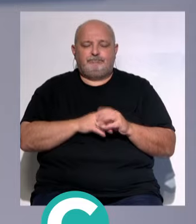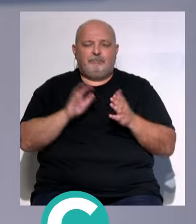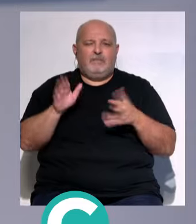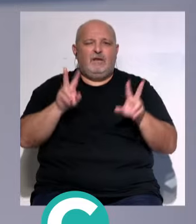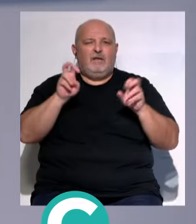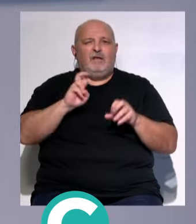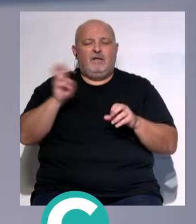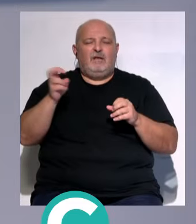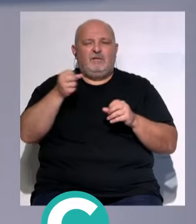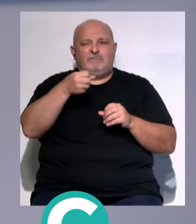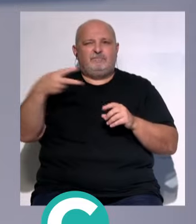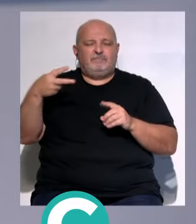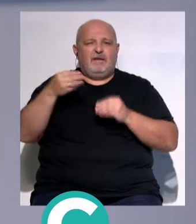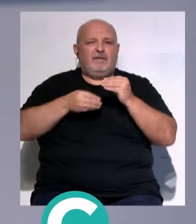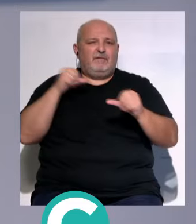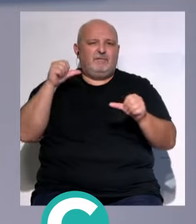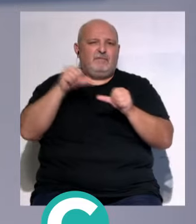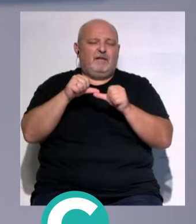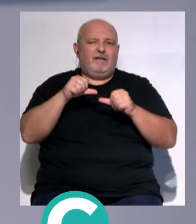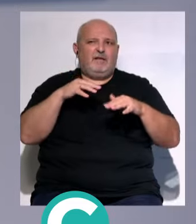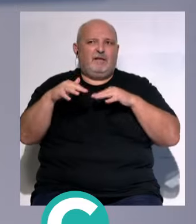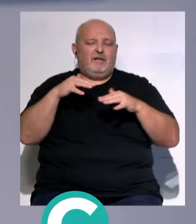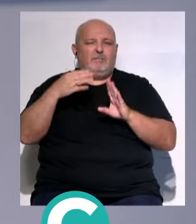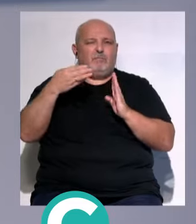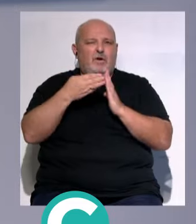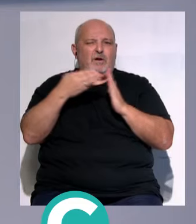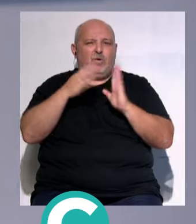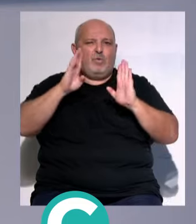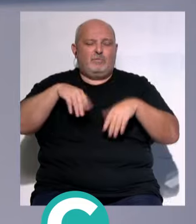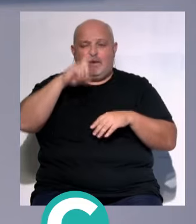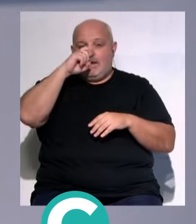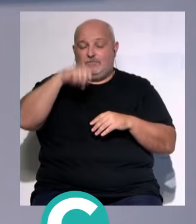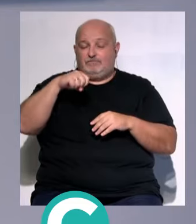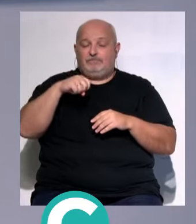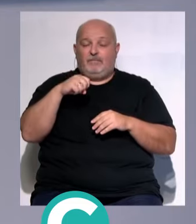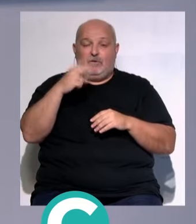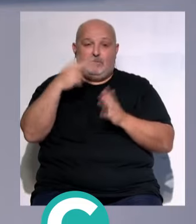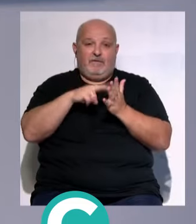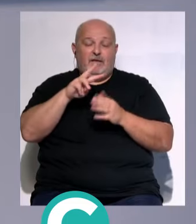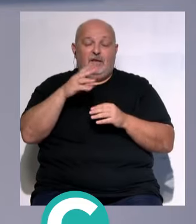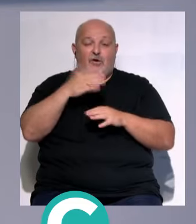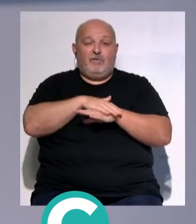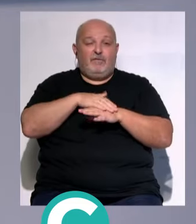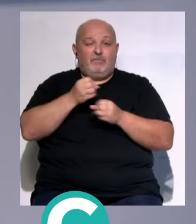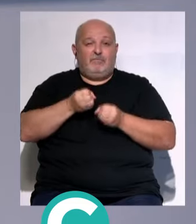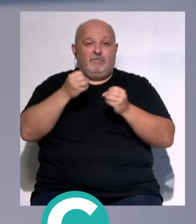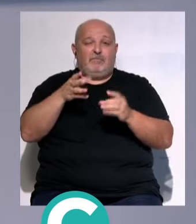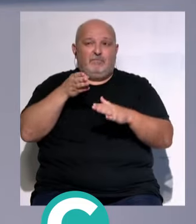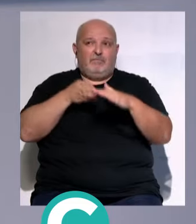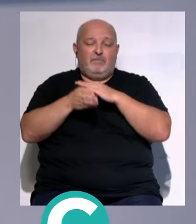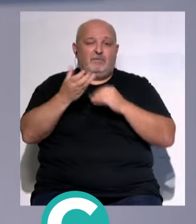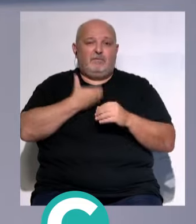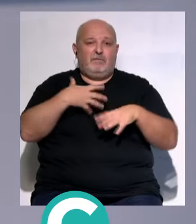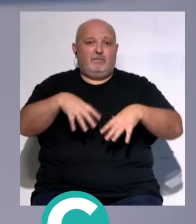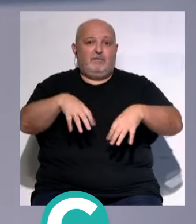...revisamos ahora el balance realizado... la actividad de Procasa del último año... ...según ha destacado el gobierno municipal... ...su entrada en el